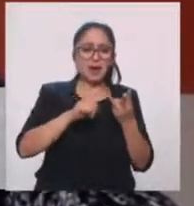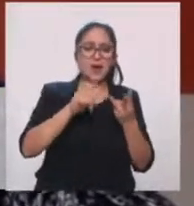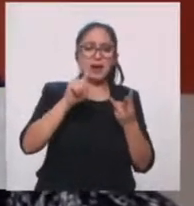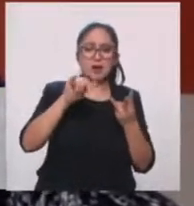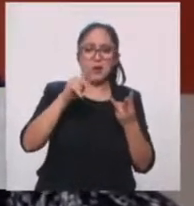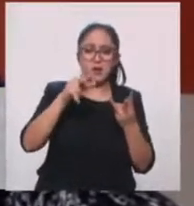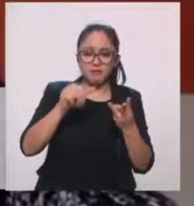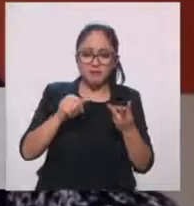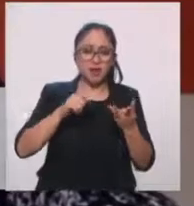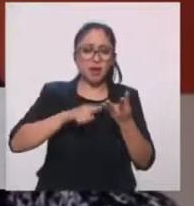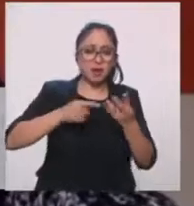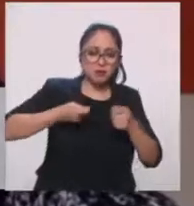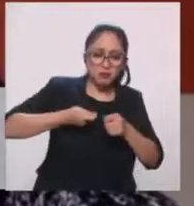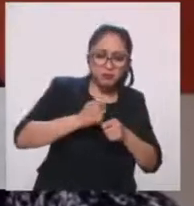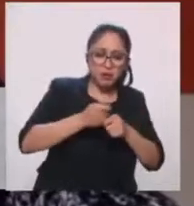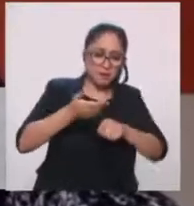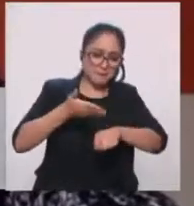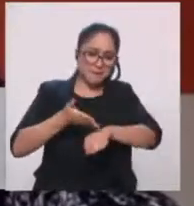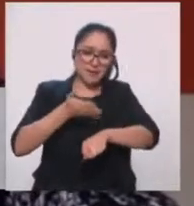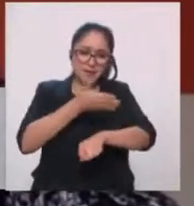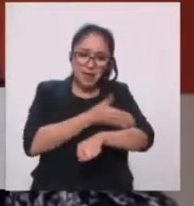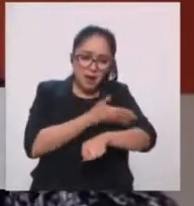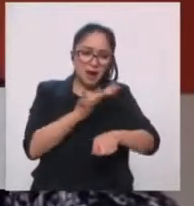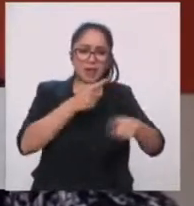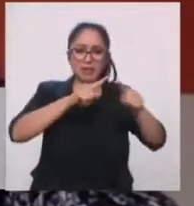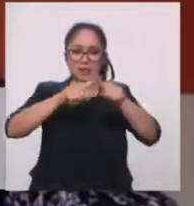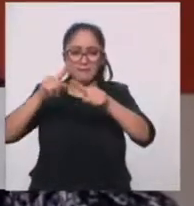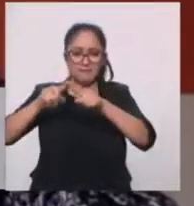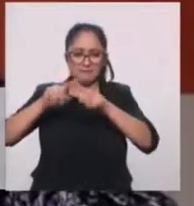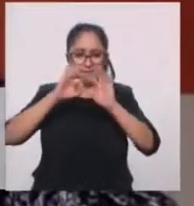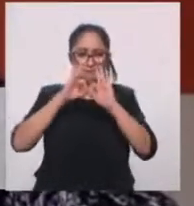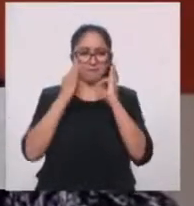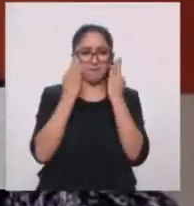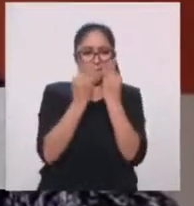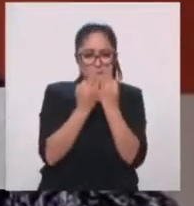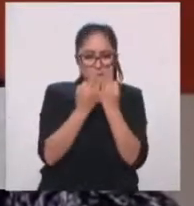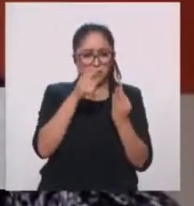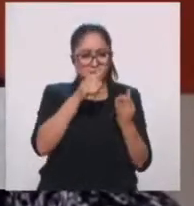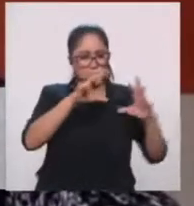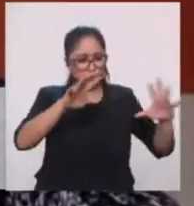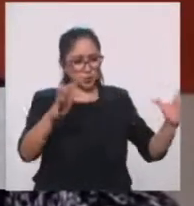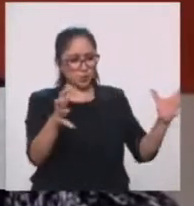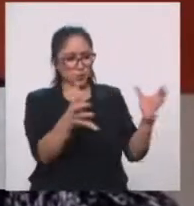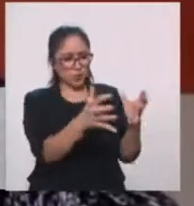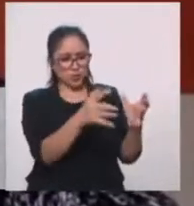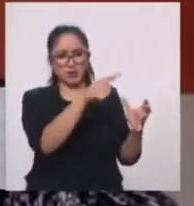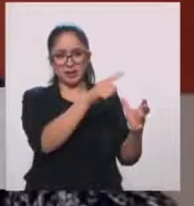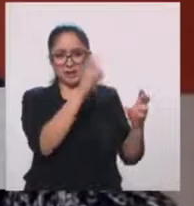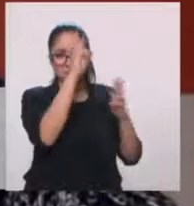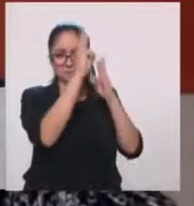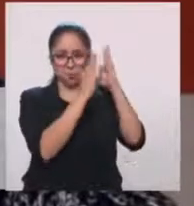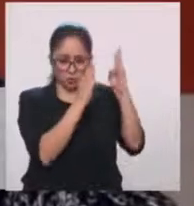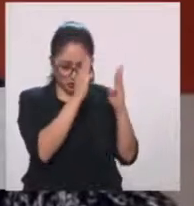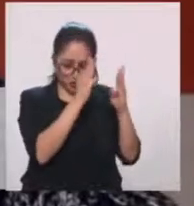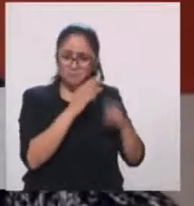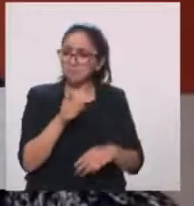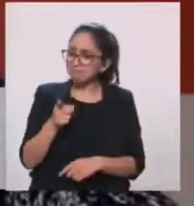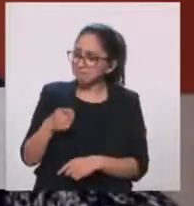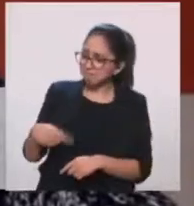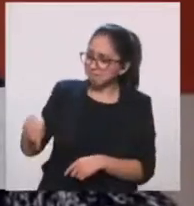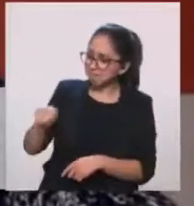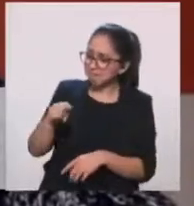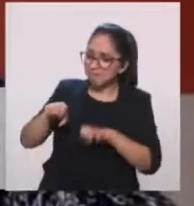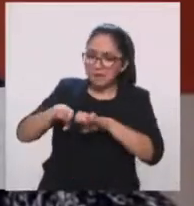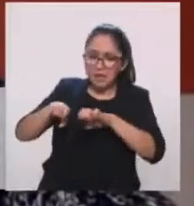madera, mixografías, son muchas técnicas que están en la colección. Y hicimos una revisión, justamente,